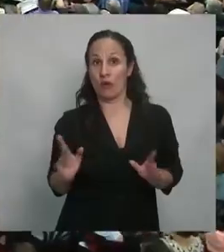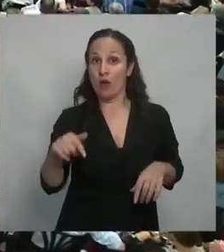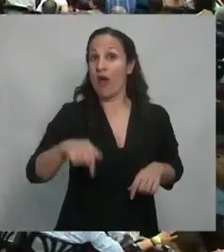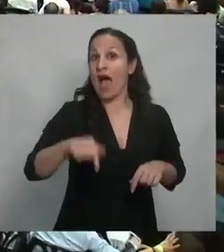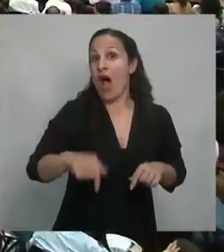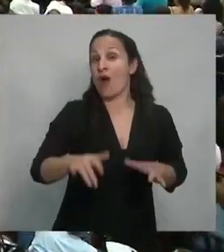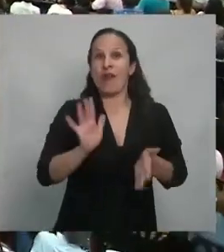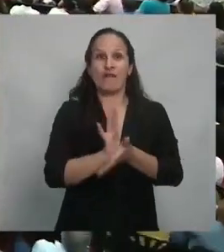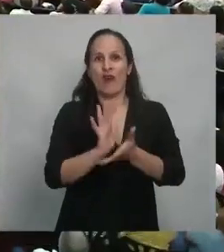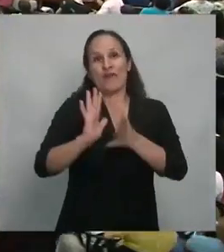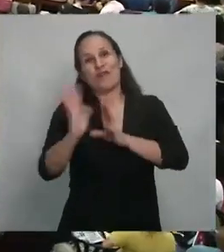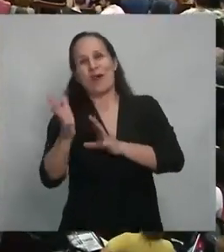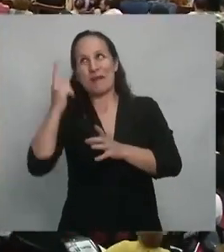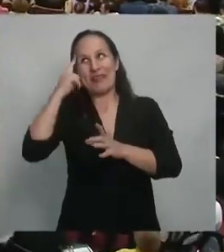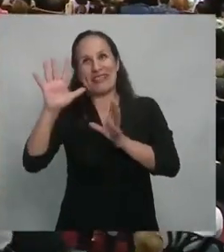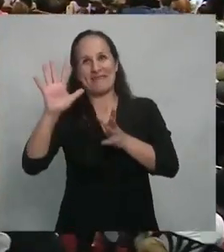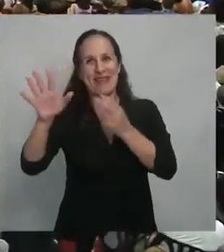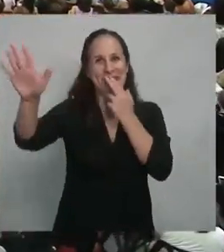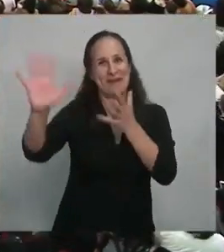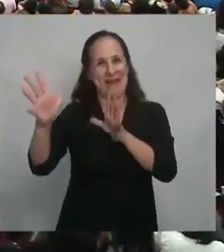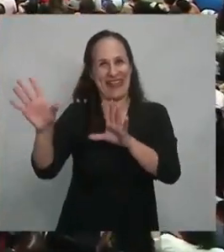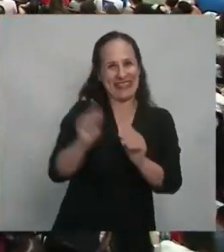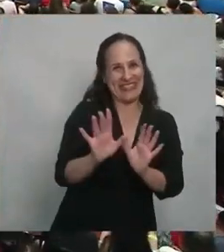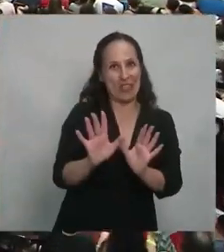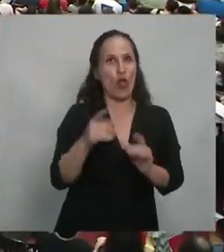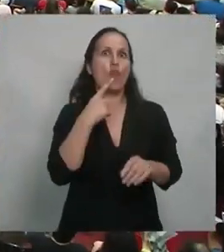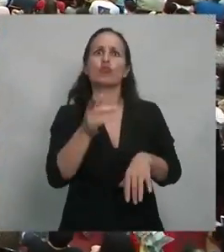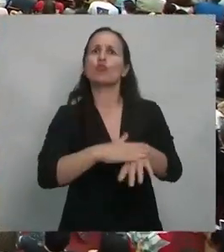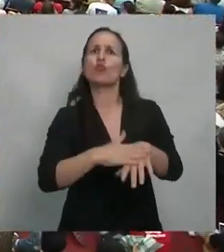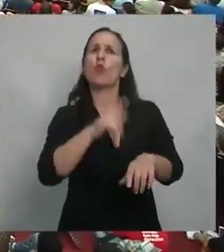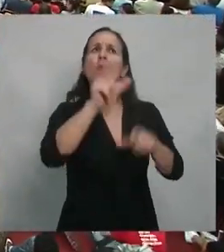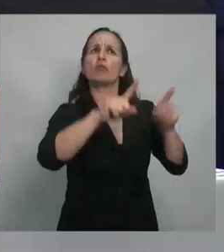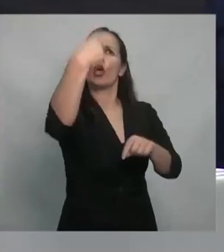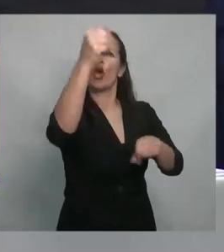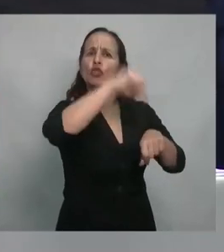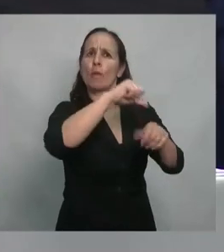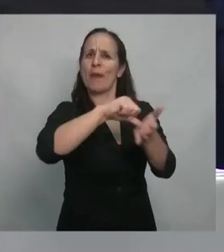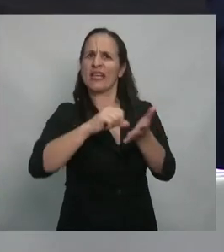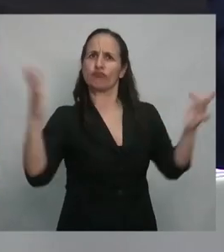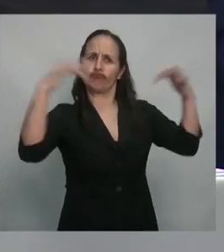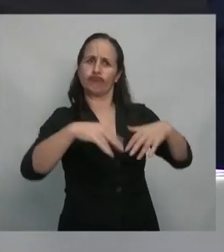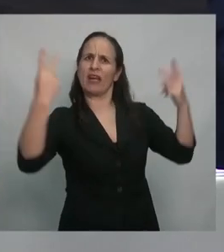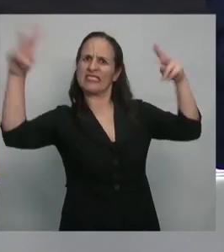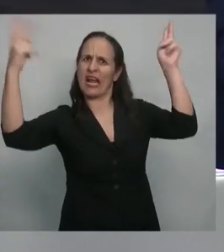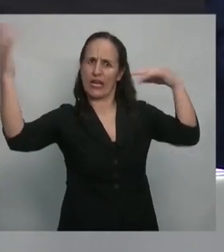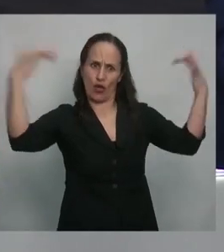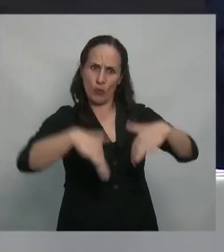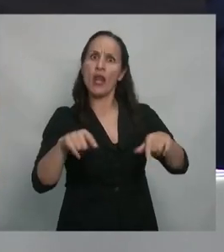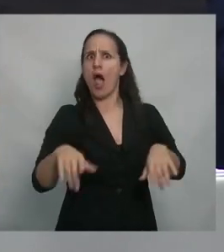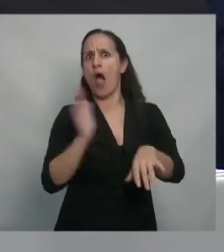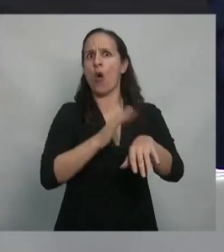modernos acusan a los inmigrantes de ser los responsables de que en un país no haya trabajo.